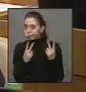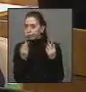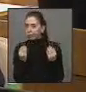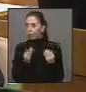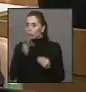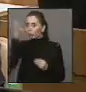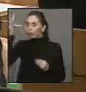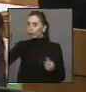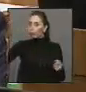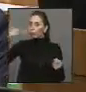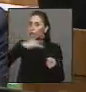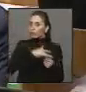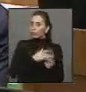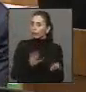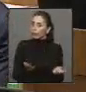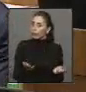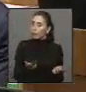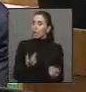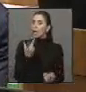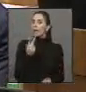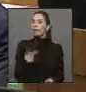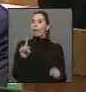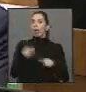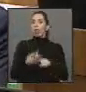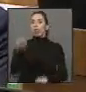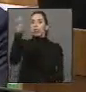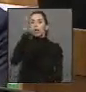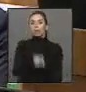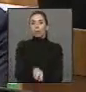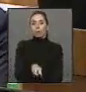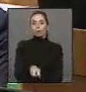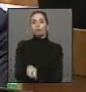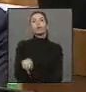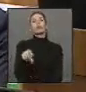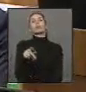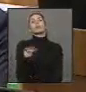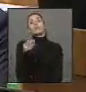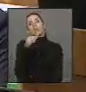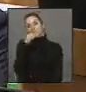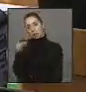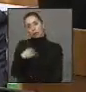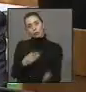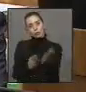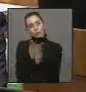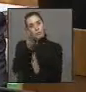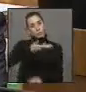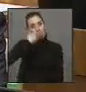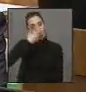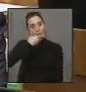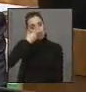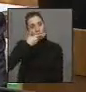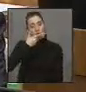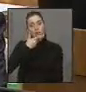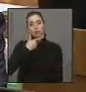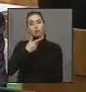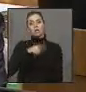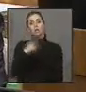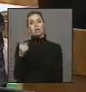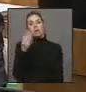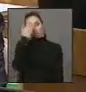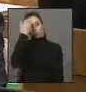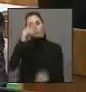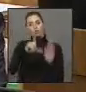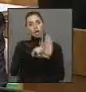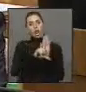consecuencias con antelación para que no nos vuelva a ocurrir. Repito, y vuelvo a insistir en ello con lo que inicié esta intervención, con la famosa ley